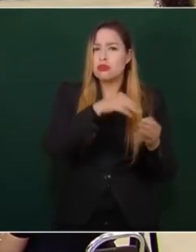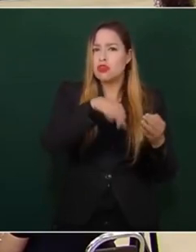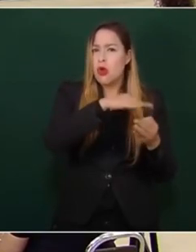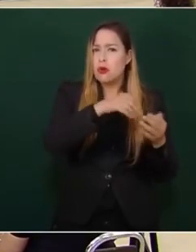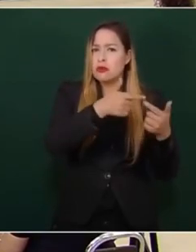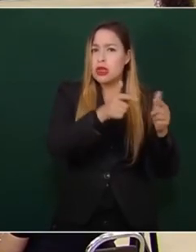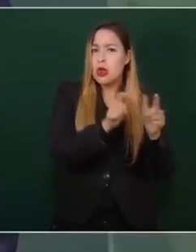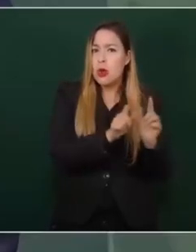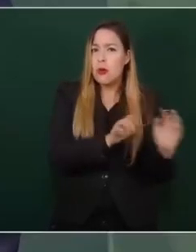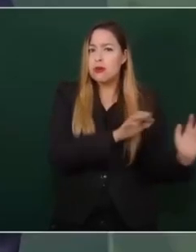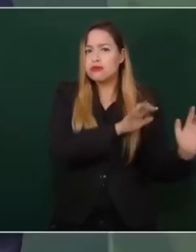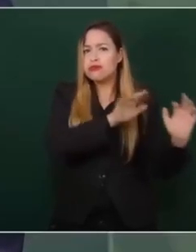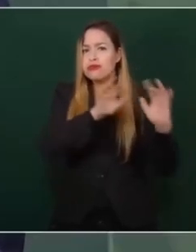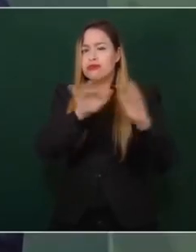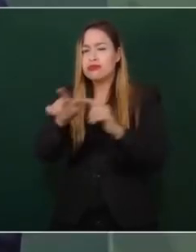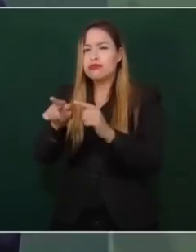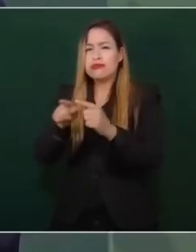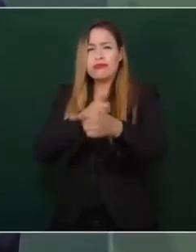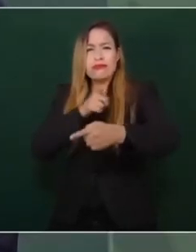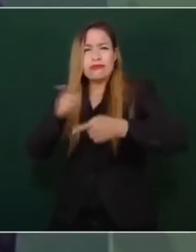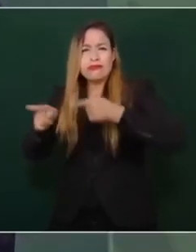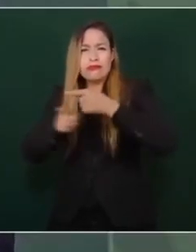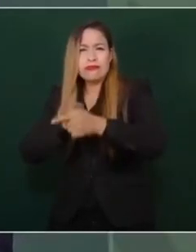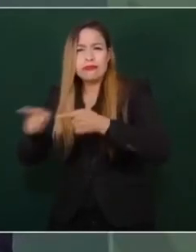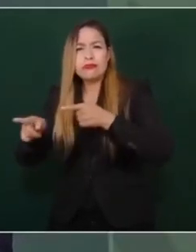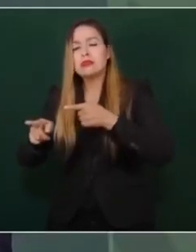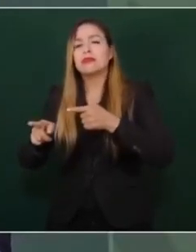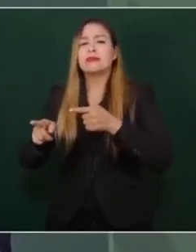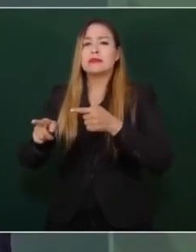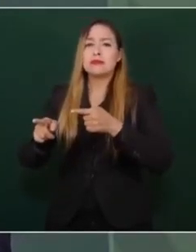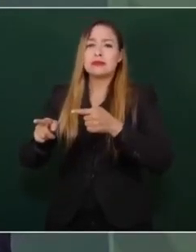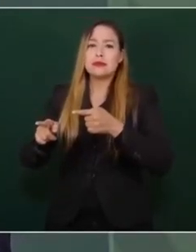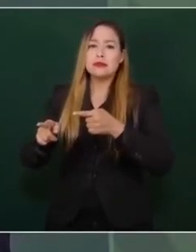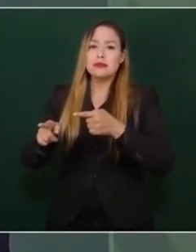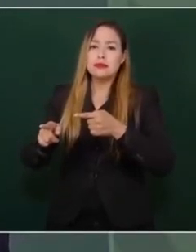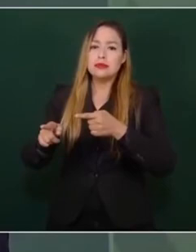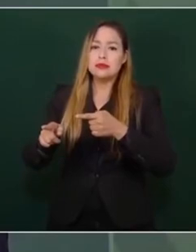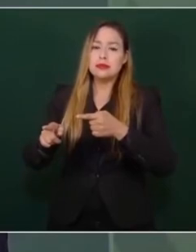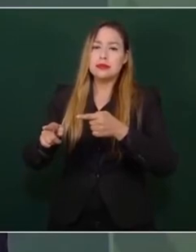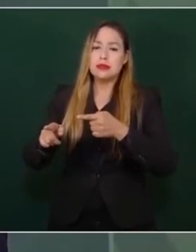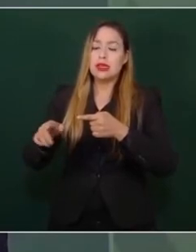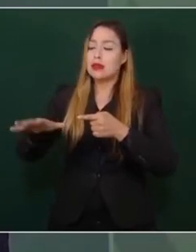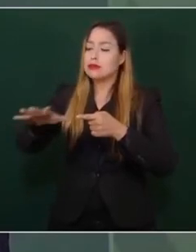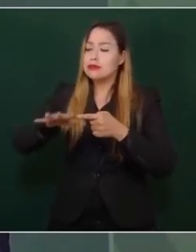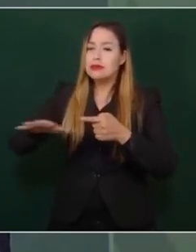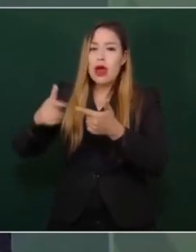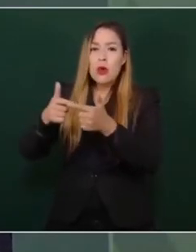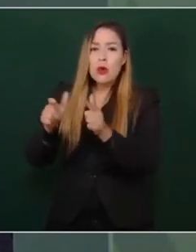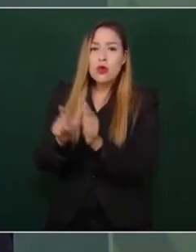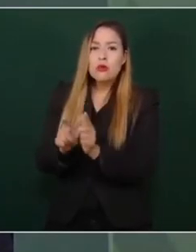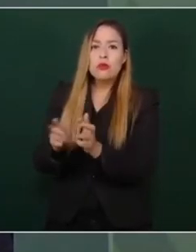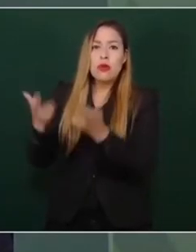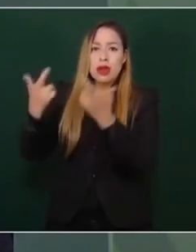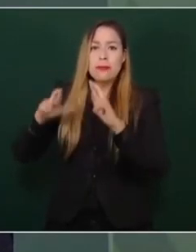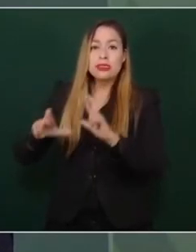representantes de un pueblo